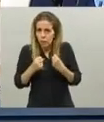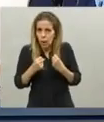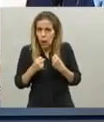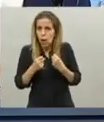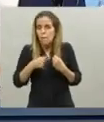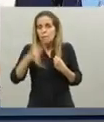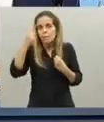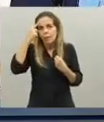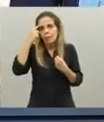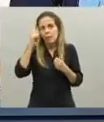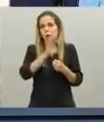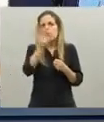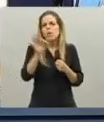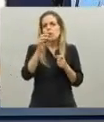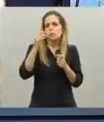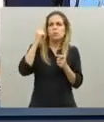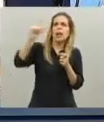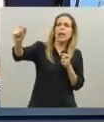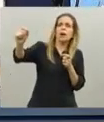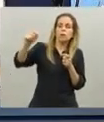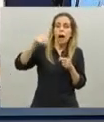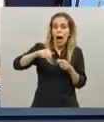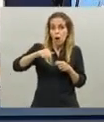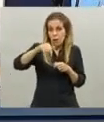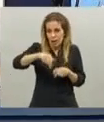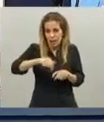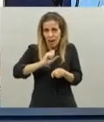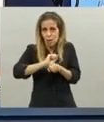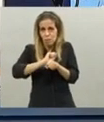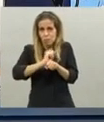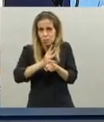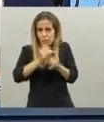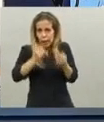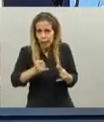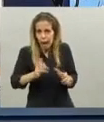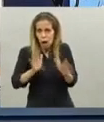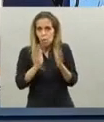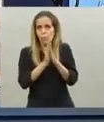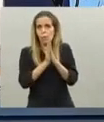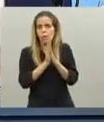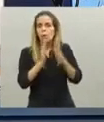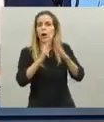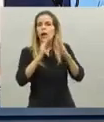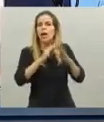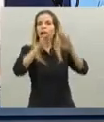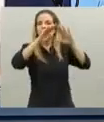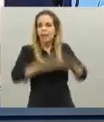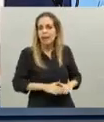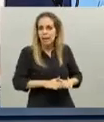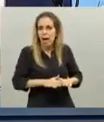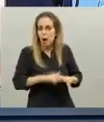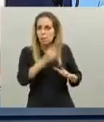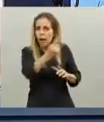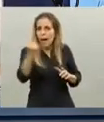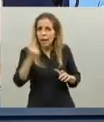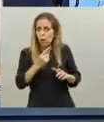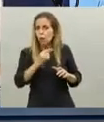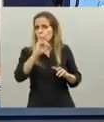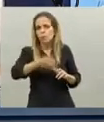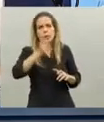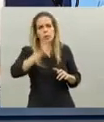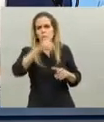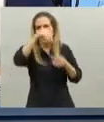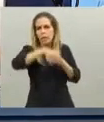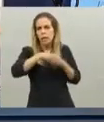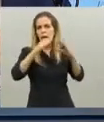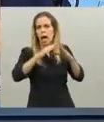peligro lejos ahora que lo tenemos cerca hay que redoblarlo hay que quedarse en la casa todo lo que se pueda y todo aquel que pueda quedarse